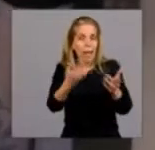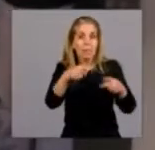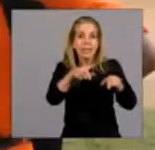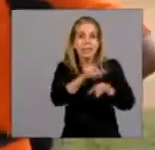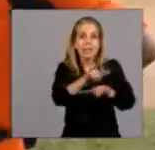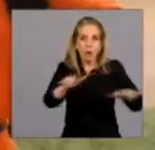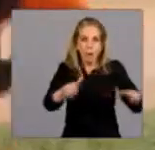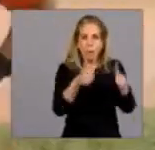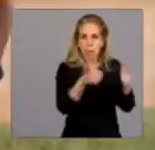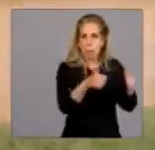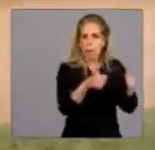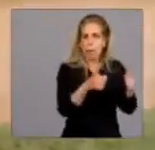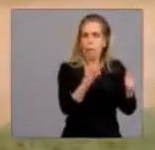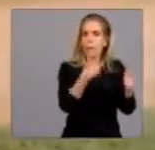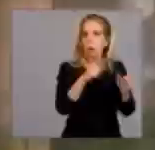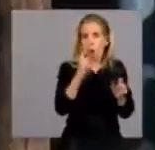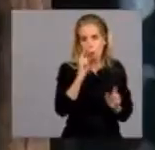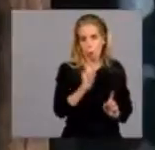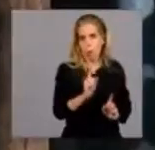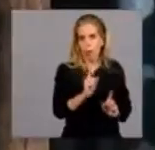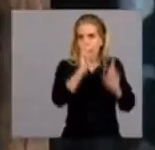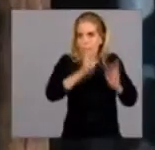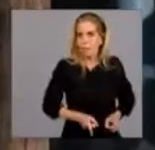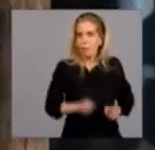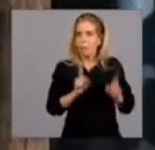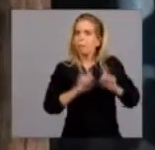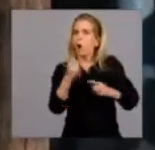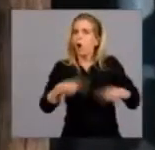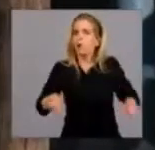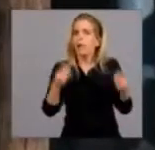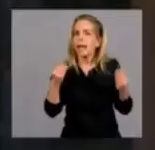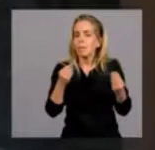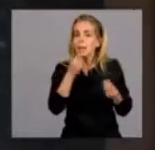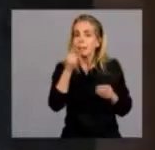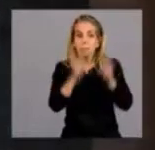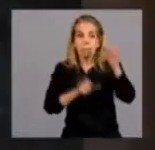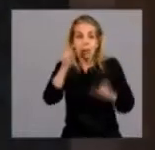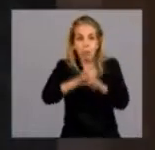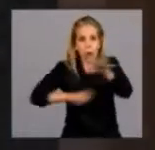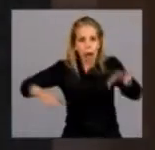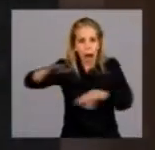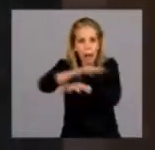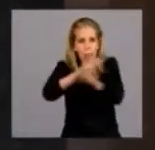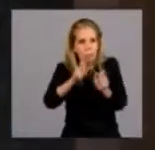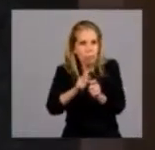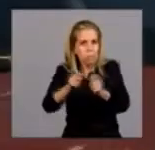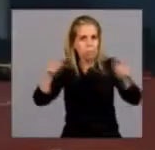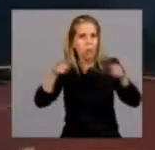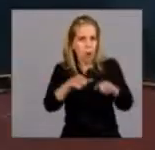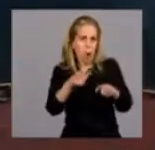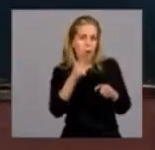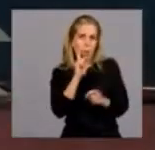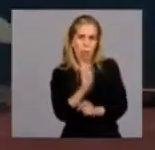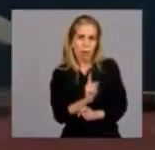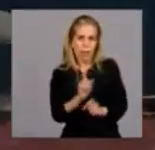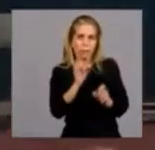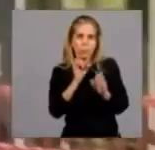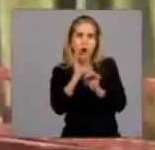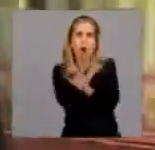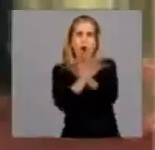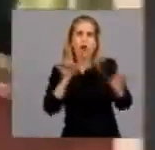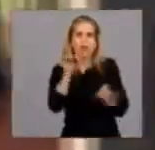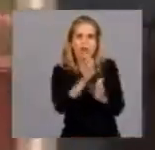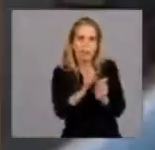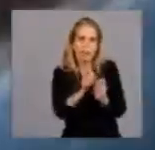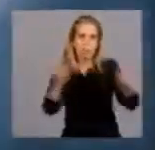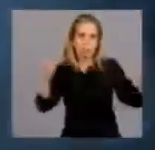traen a la vez un llamado de atención. El aumento en la circulación de personas incrementa el riesgo de contagio. En las últimas dos